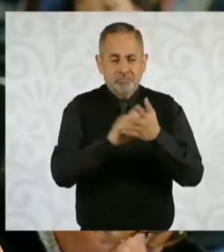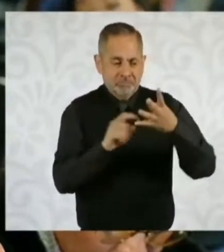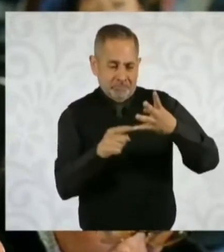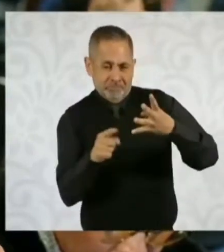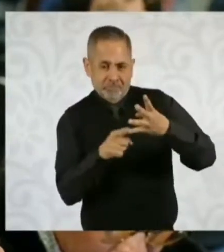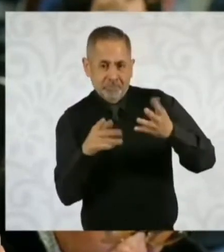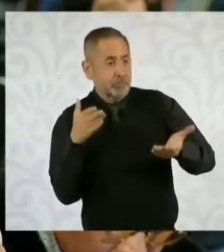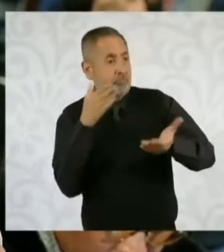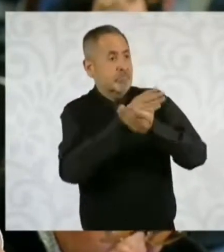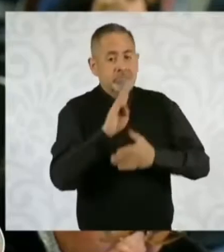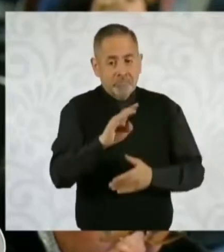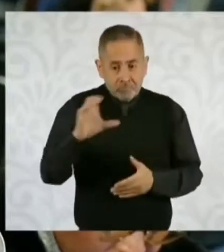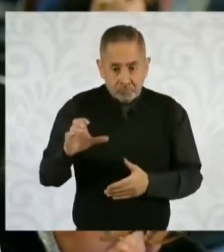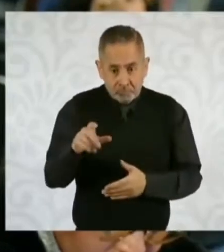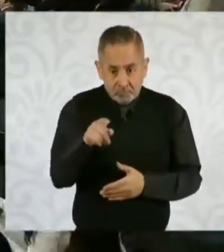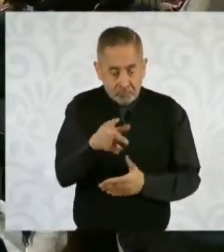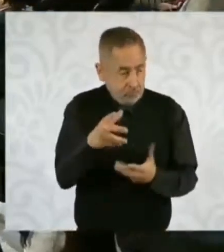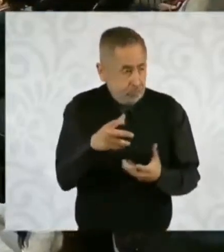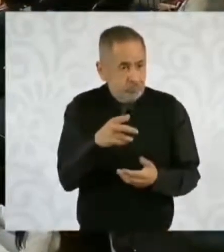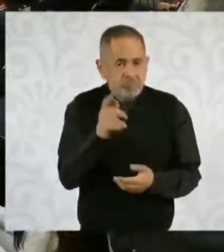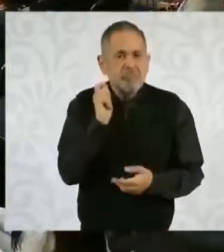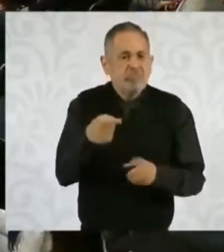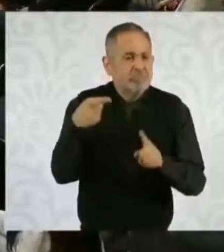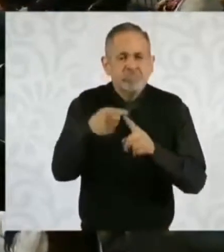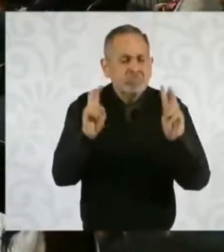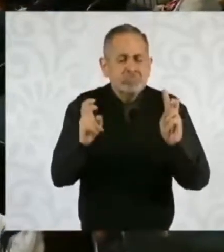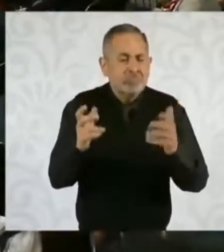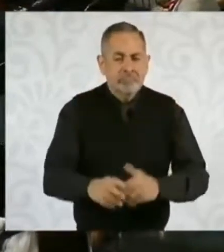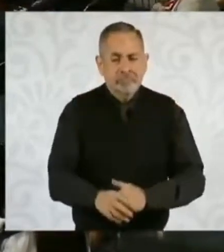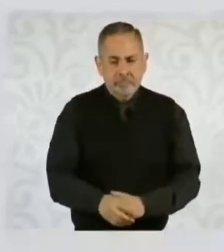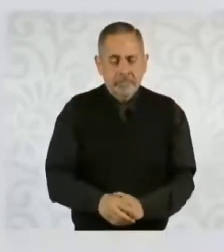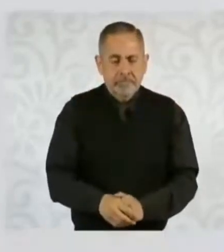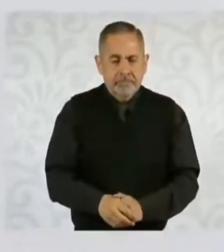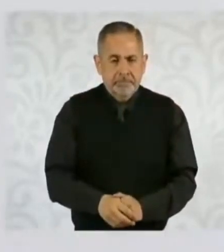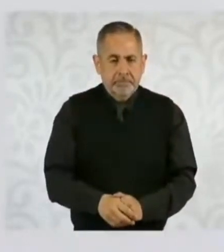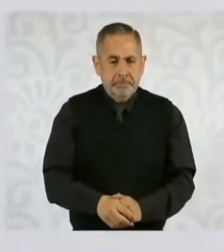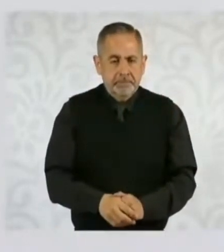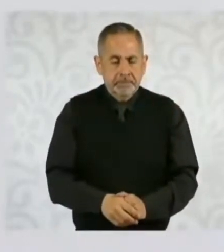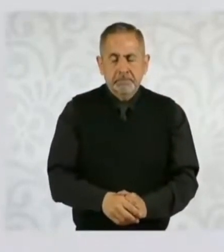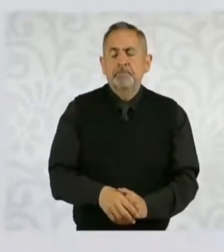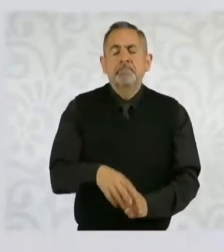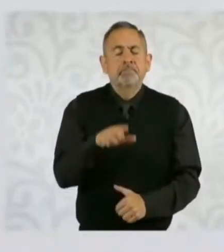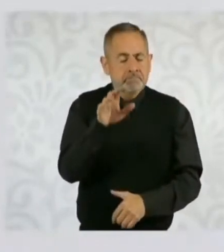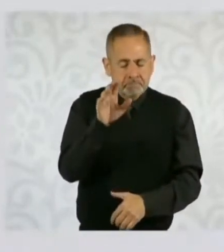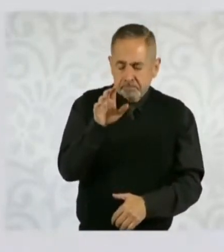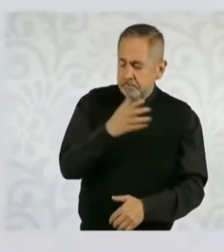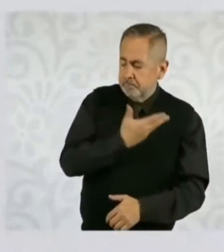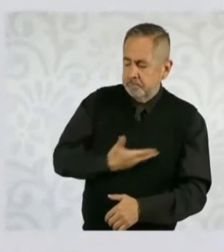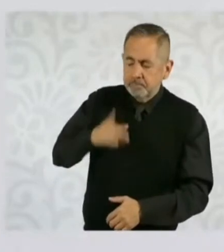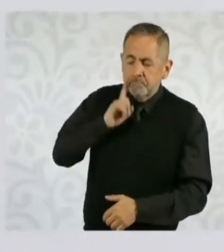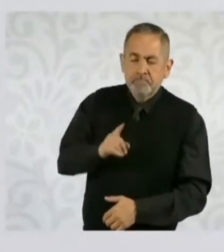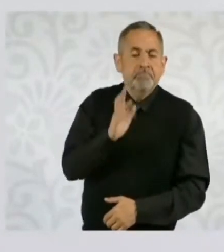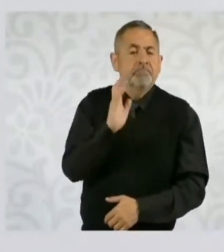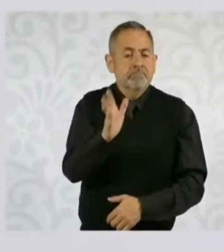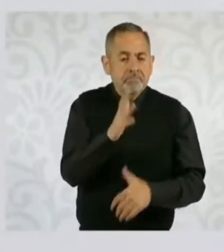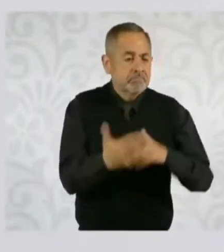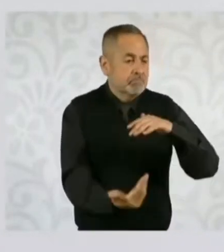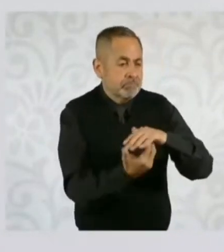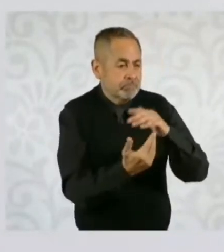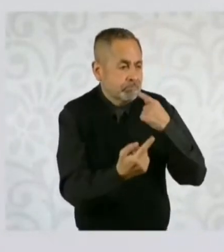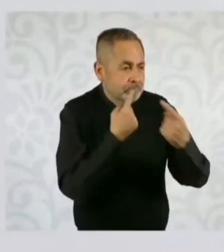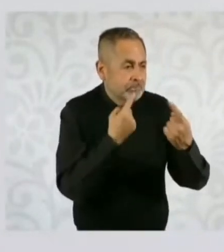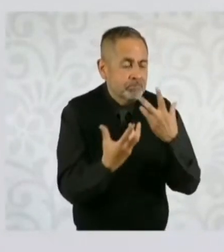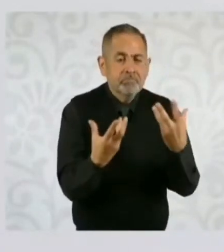sé si ya tenga el día en que irá. Se está trabajando con los distritos de riego ya, ya hay mesa de trabajo